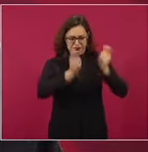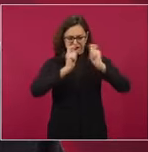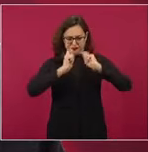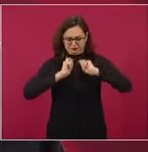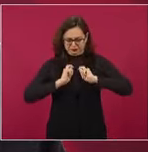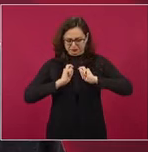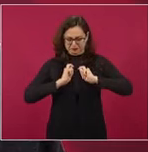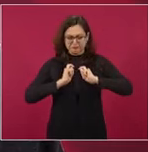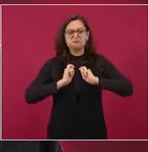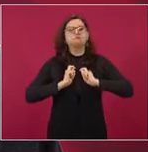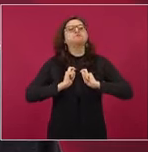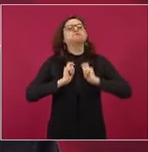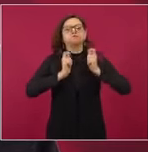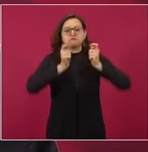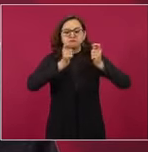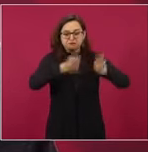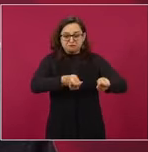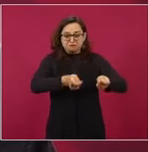en su momento